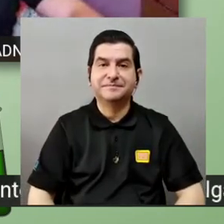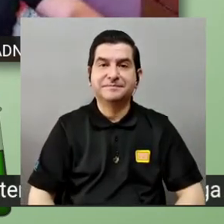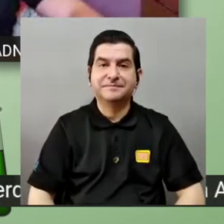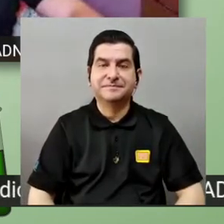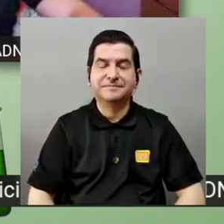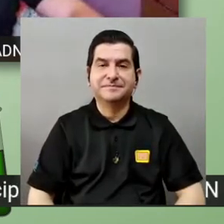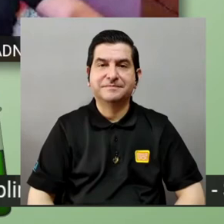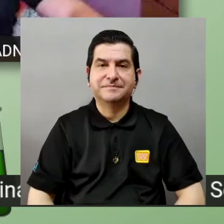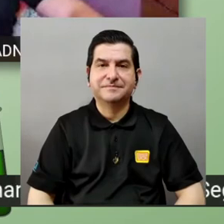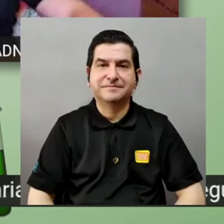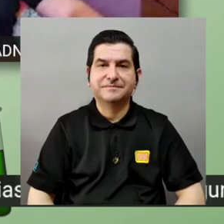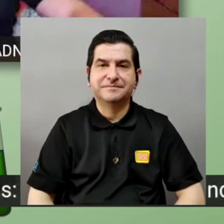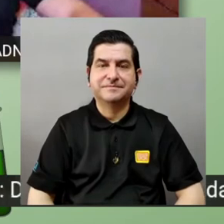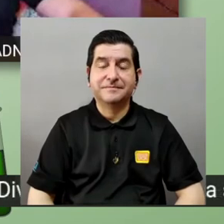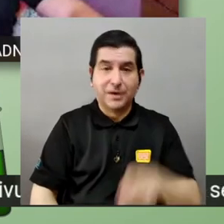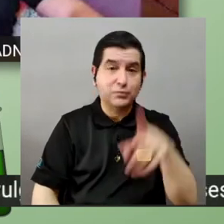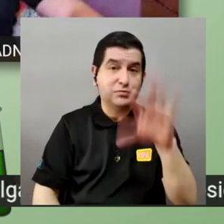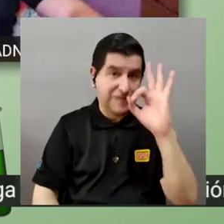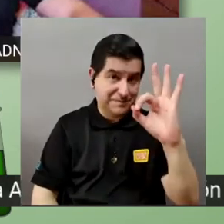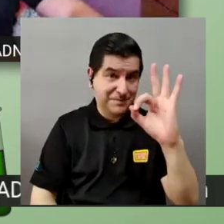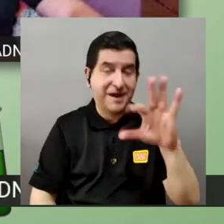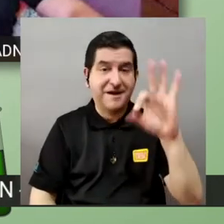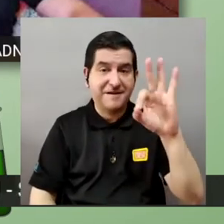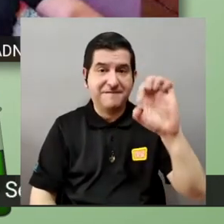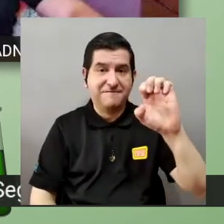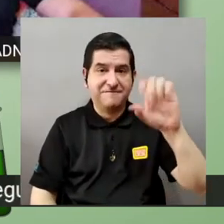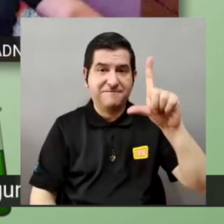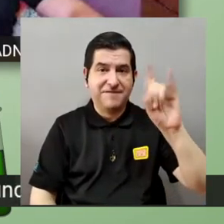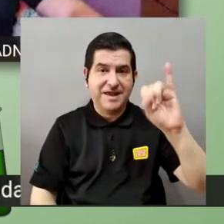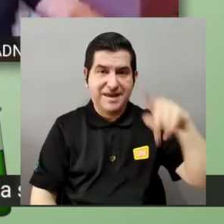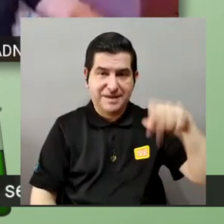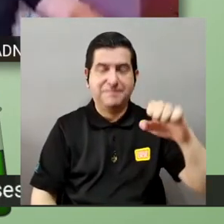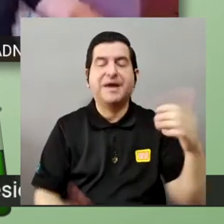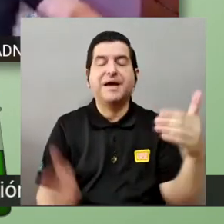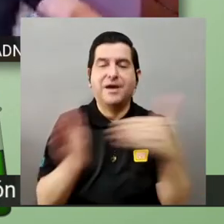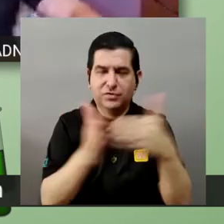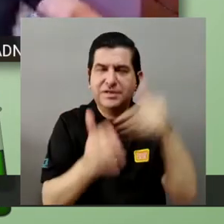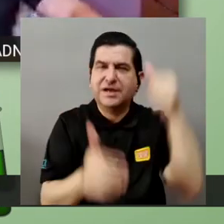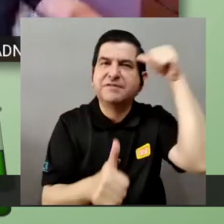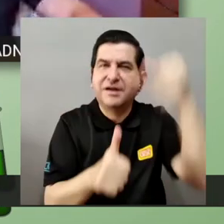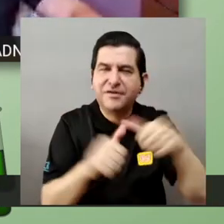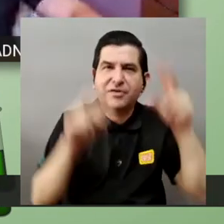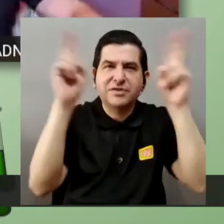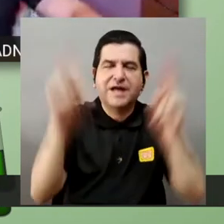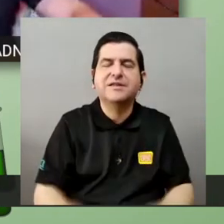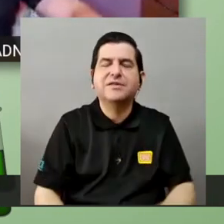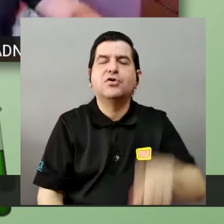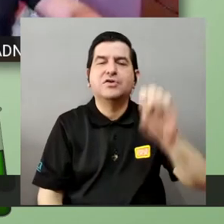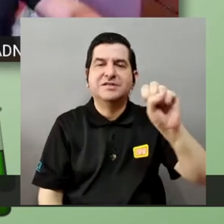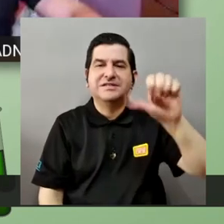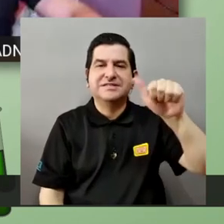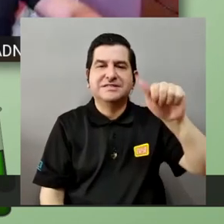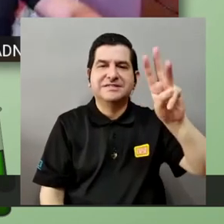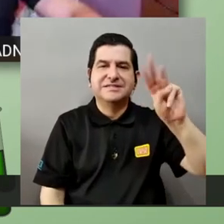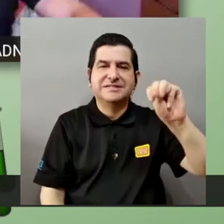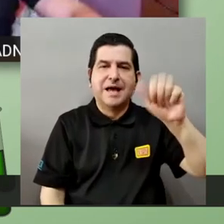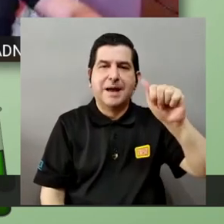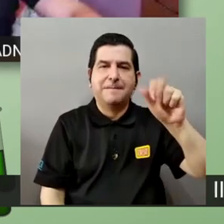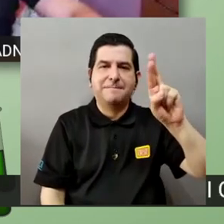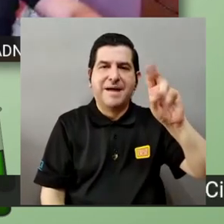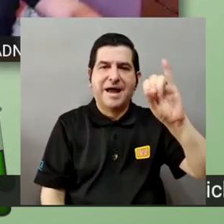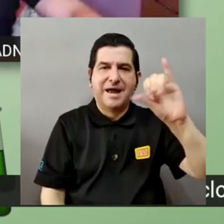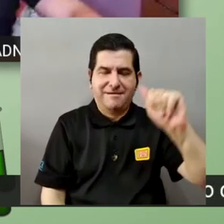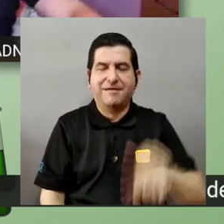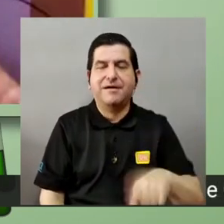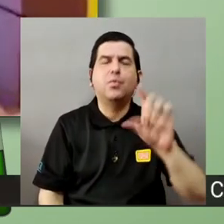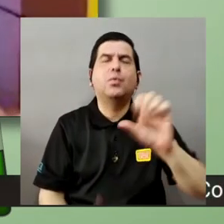como le va a felipe bueno retomando un poquito el tema de samaria hay